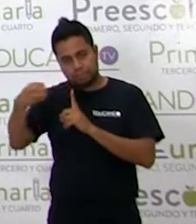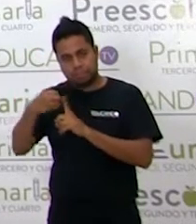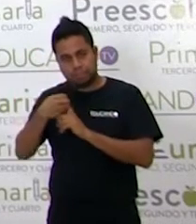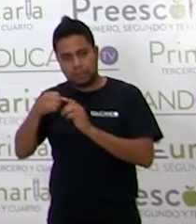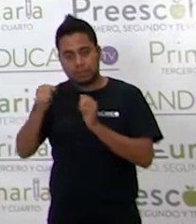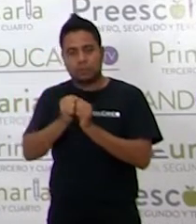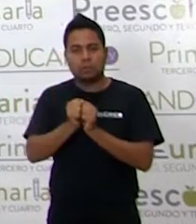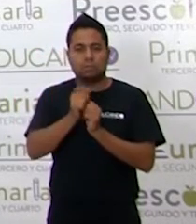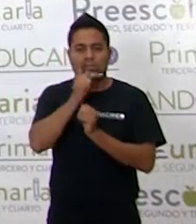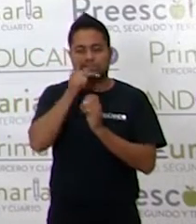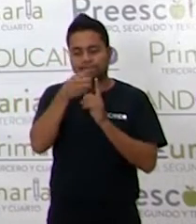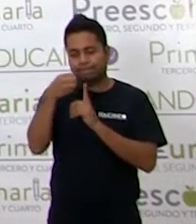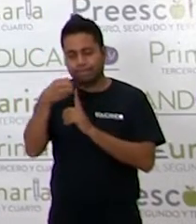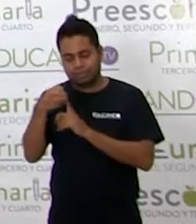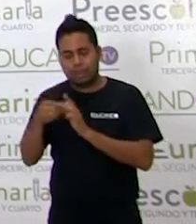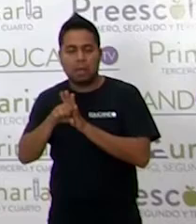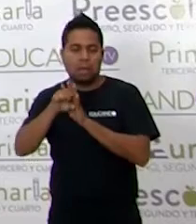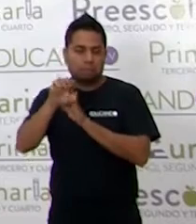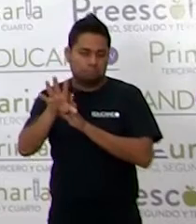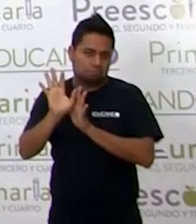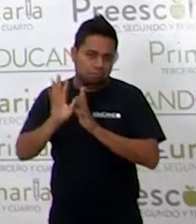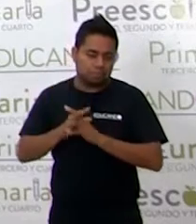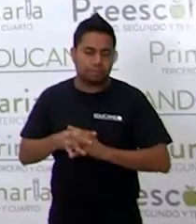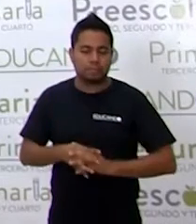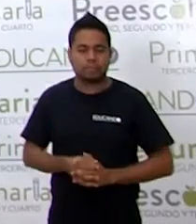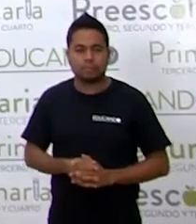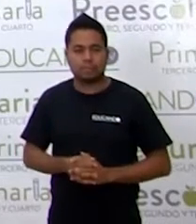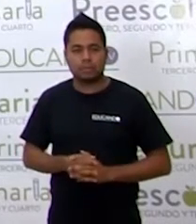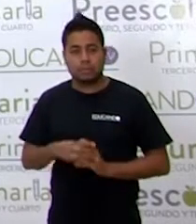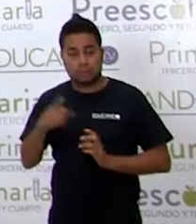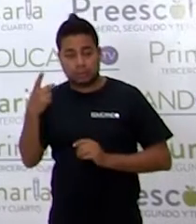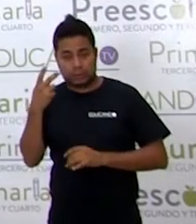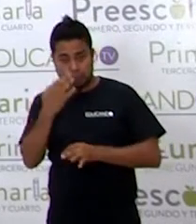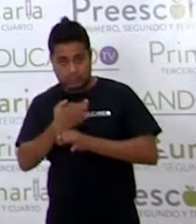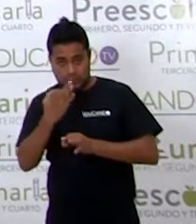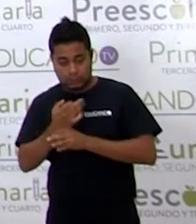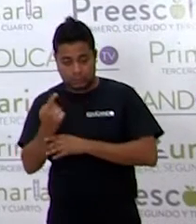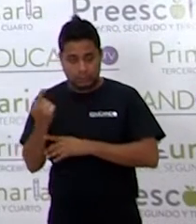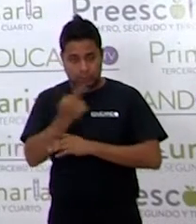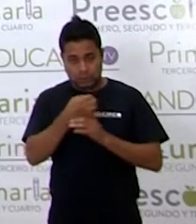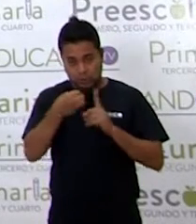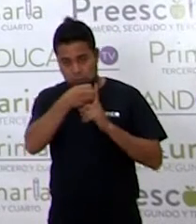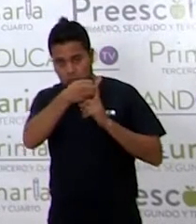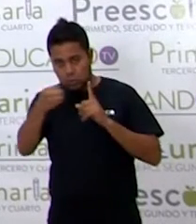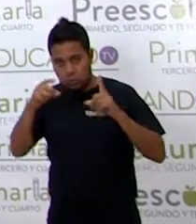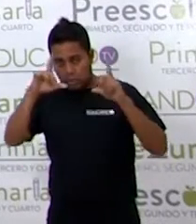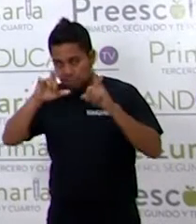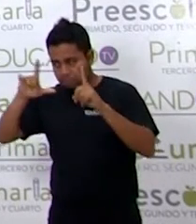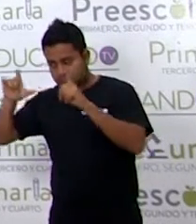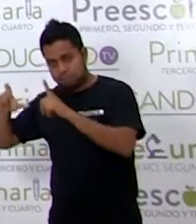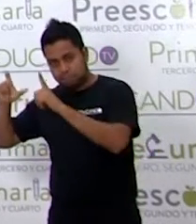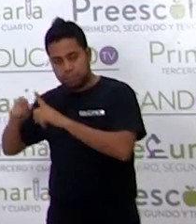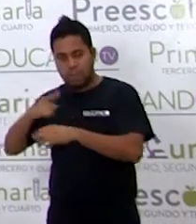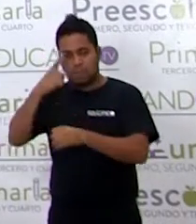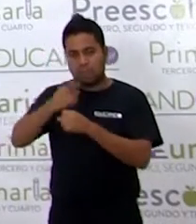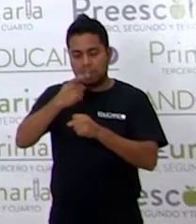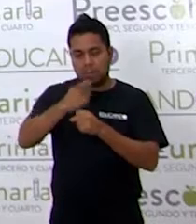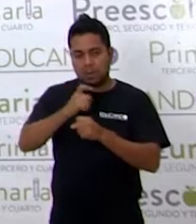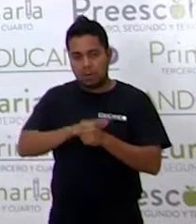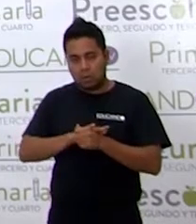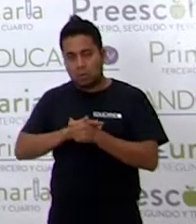oraciones. Por ejemplo, vamos a ordenar en este momento las imágenes. ¿Qué va primero?